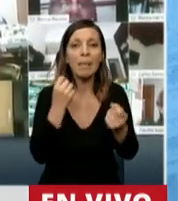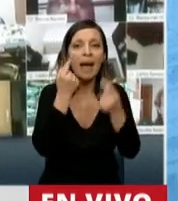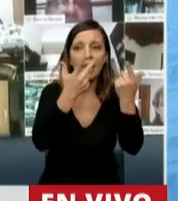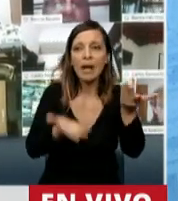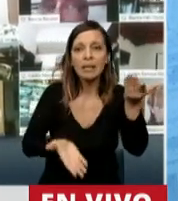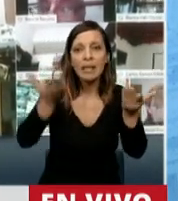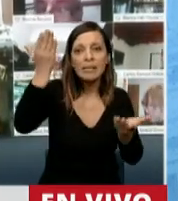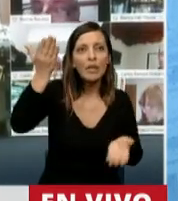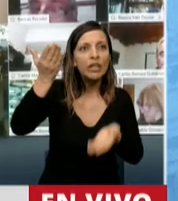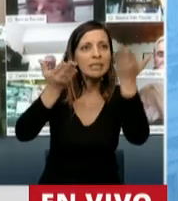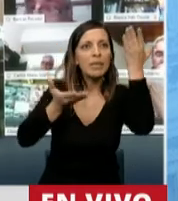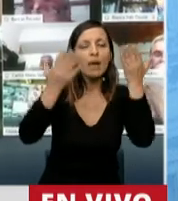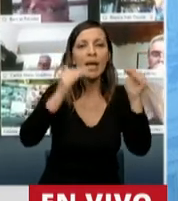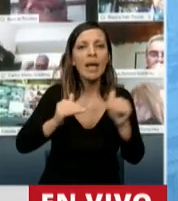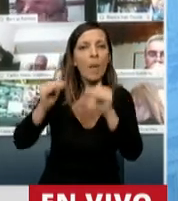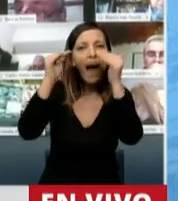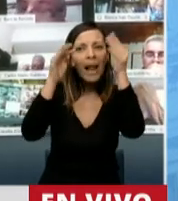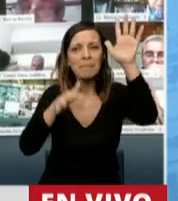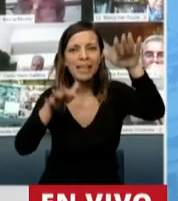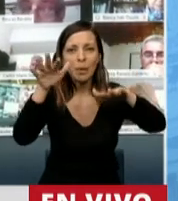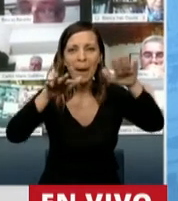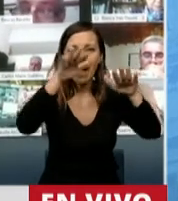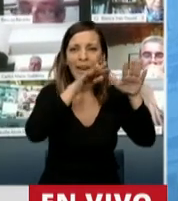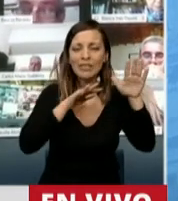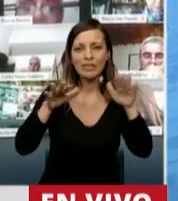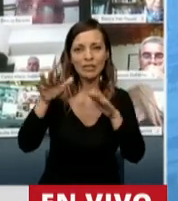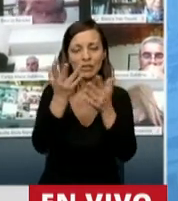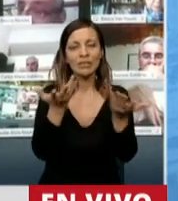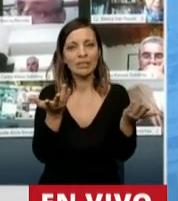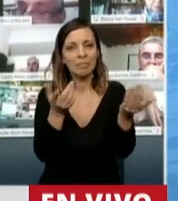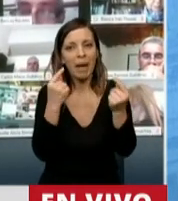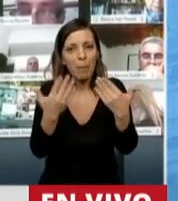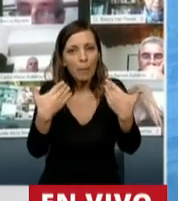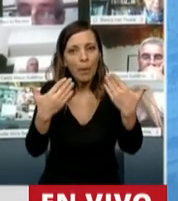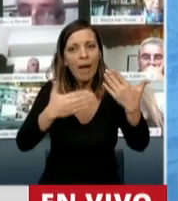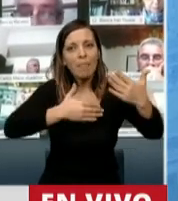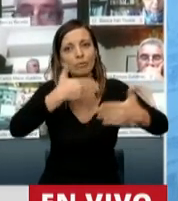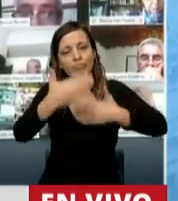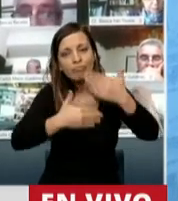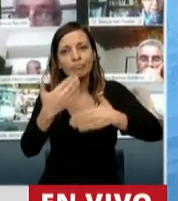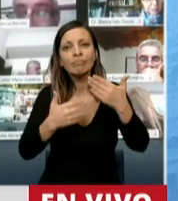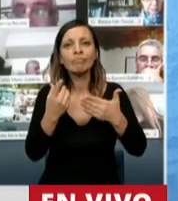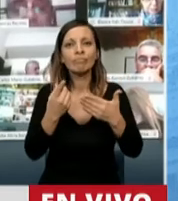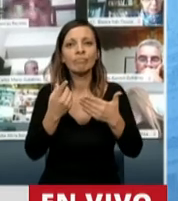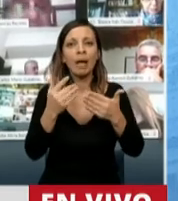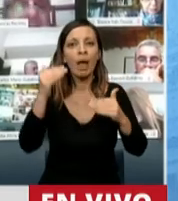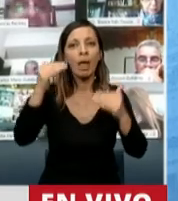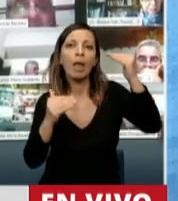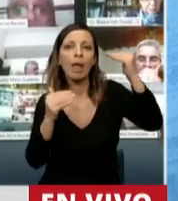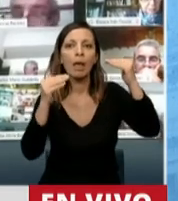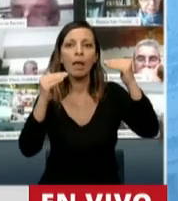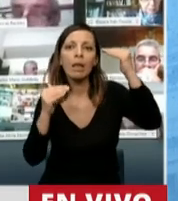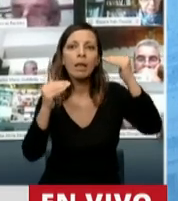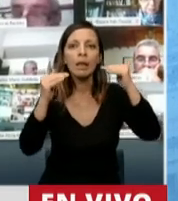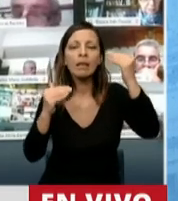armónico del país. Para que se pueda reparar la desigualdad social,